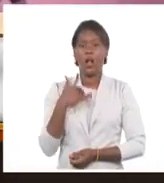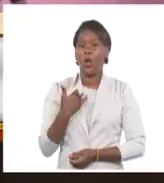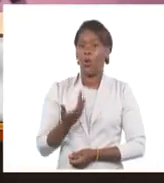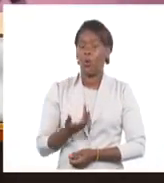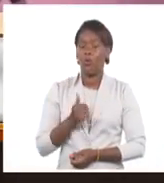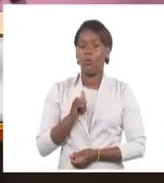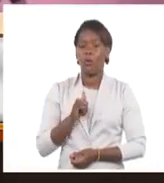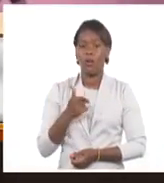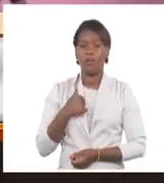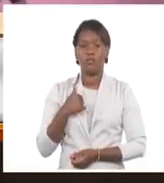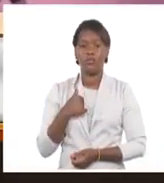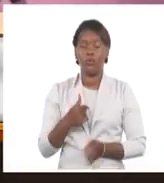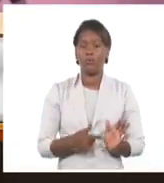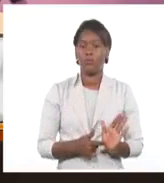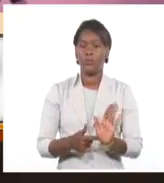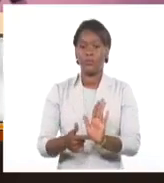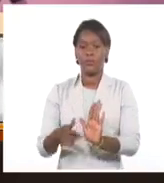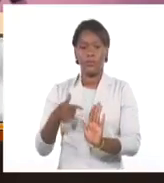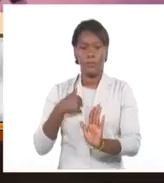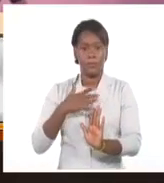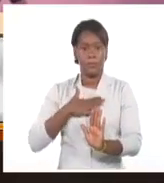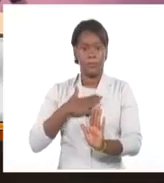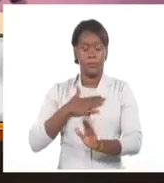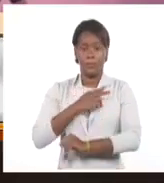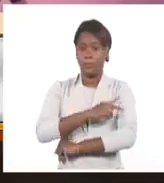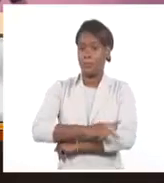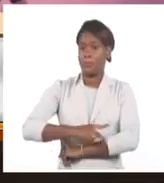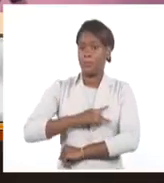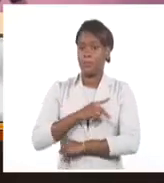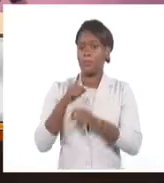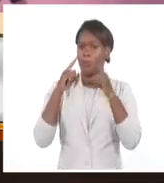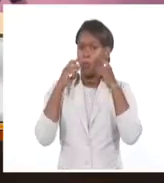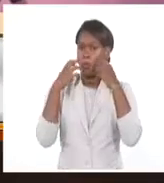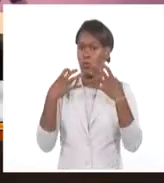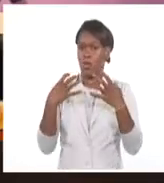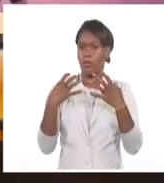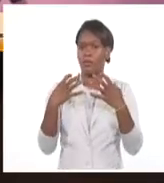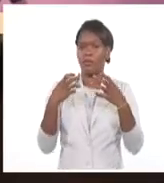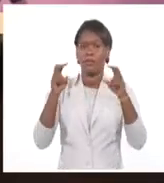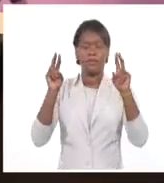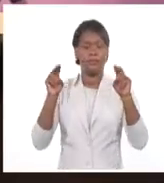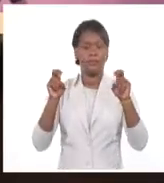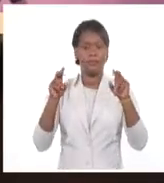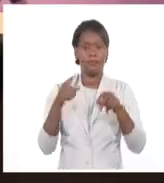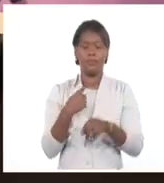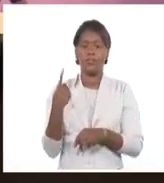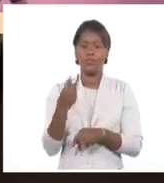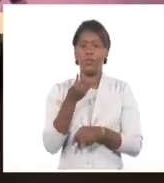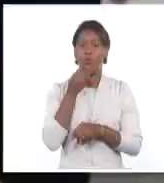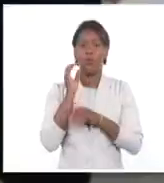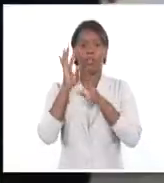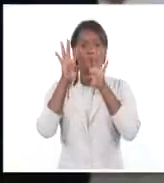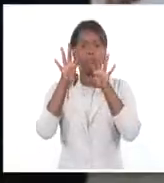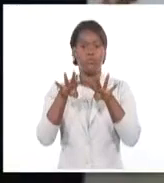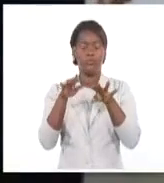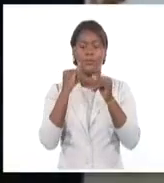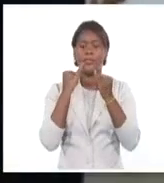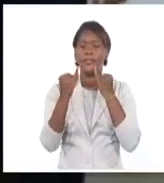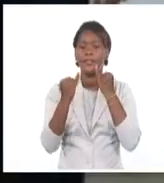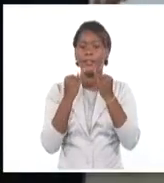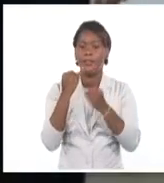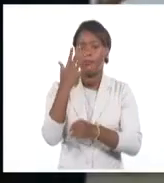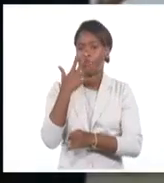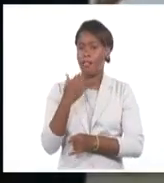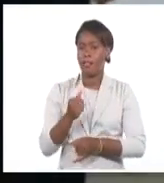al país abarcando diferentes temáticas que pueden interesar a las personas y tener amigos. El evento